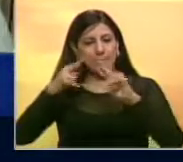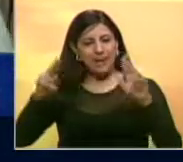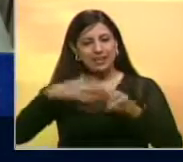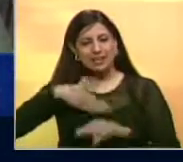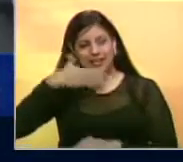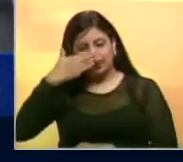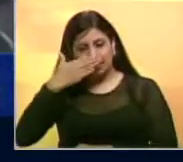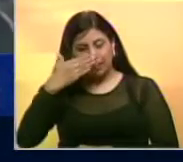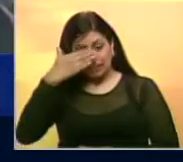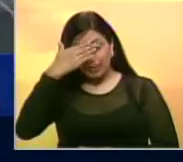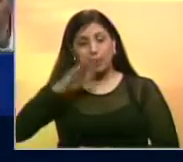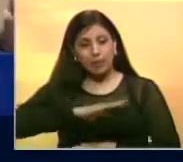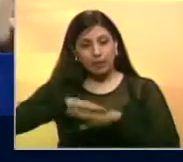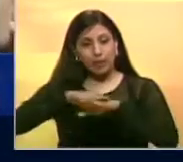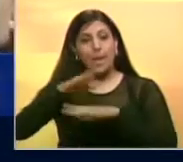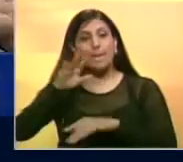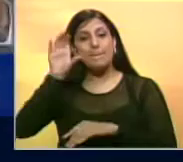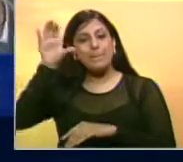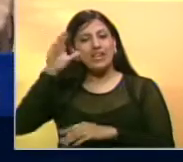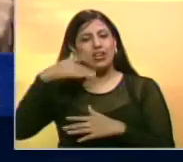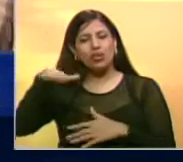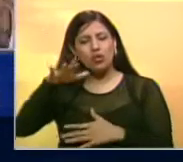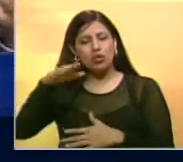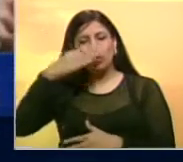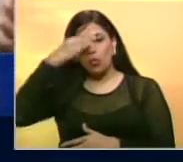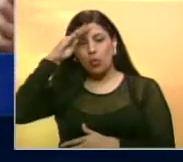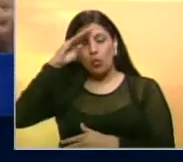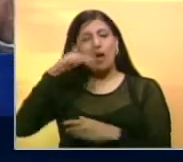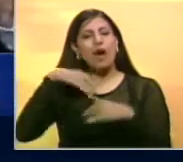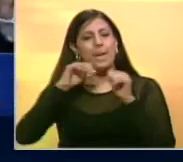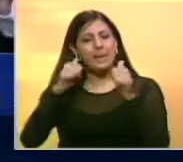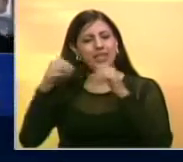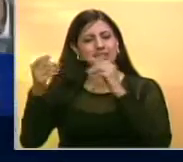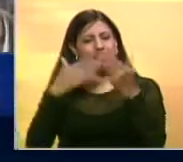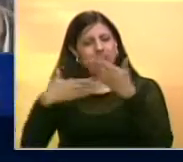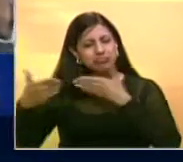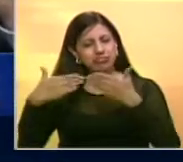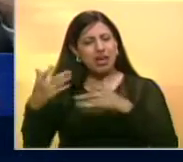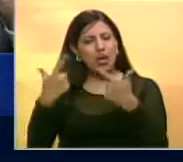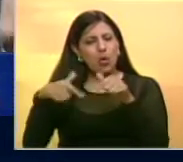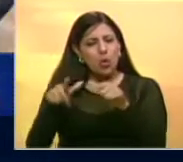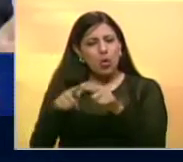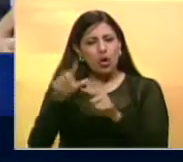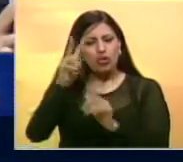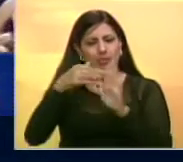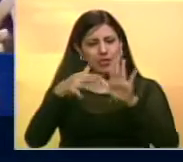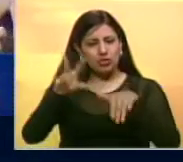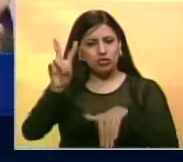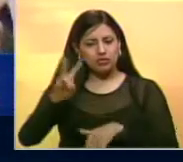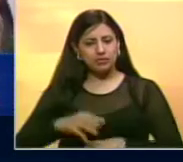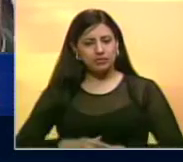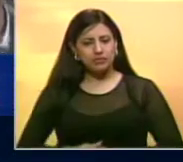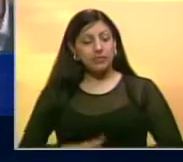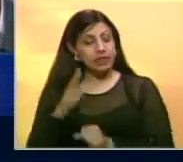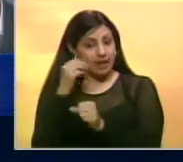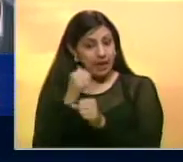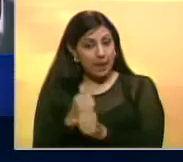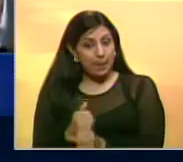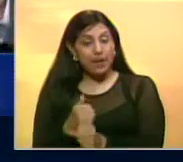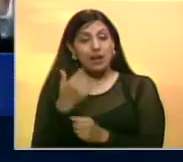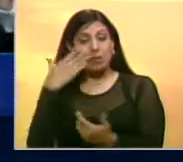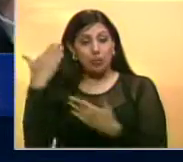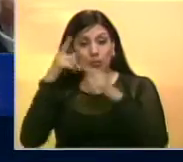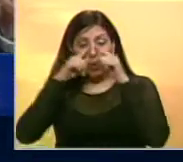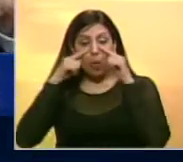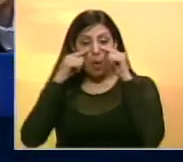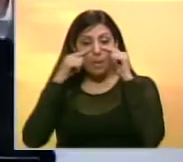Habana lugar donde se discutirá la recta final de las negociaciones que vienen llevándose a cabo desde 2012 Se espera que el mandatario